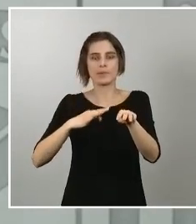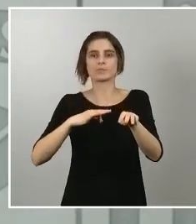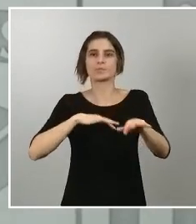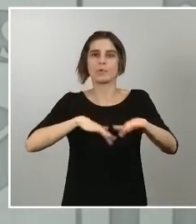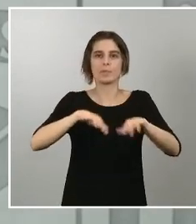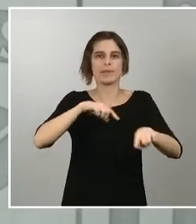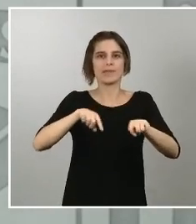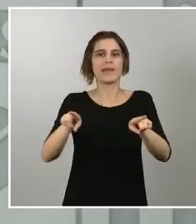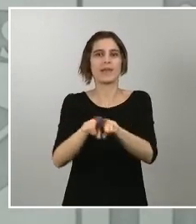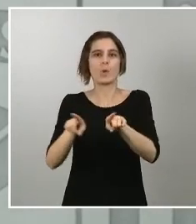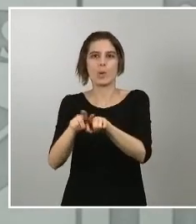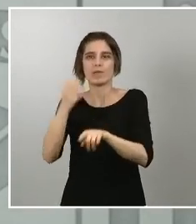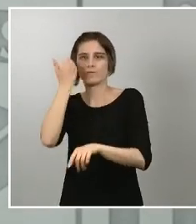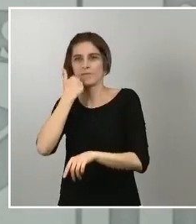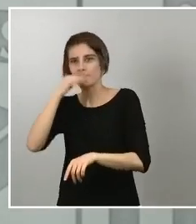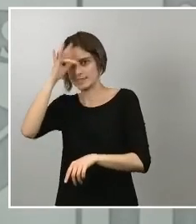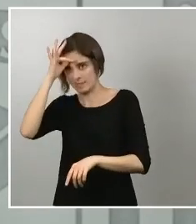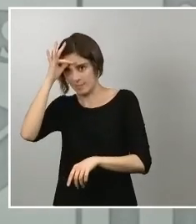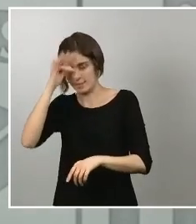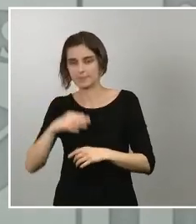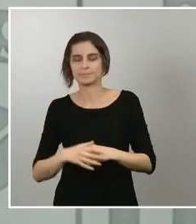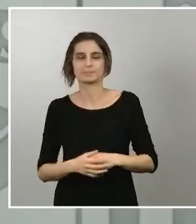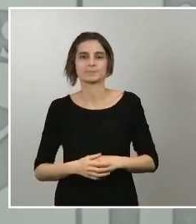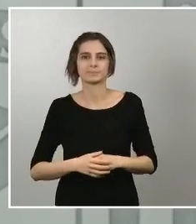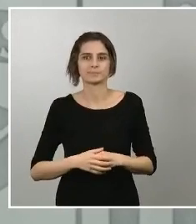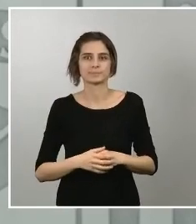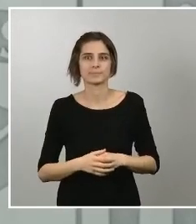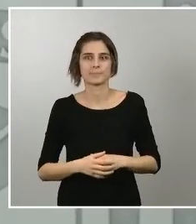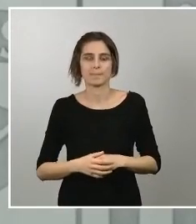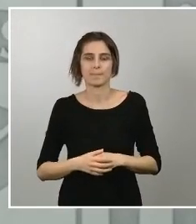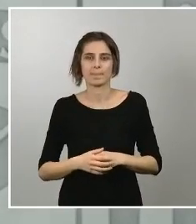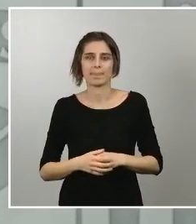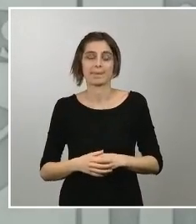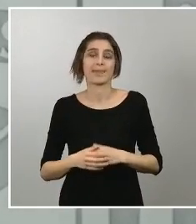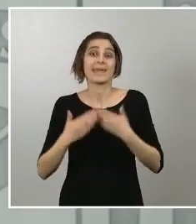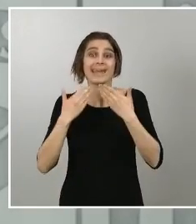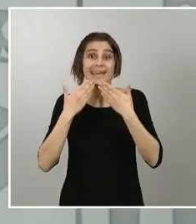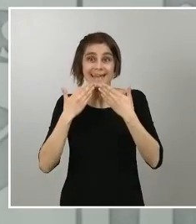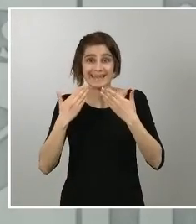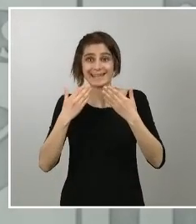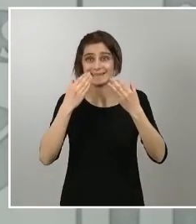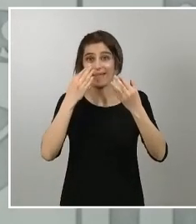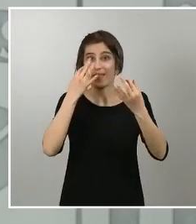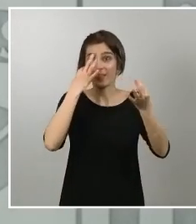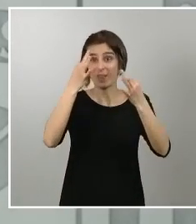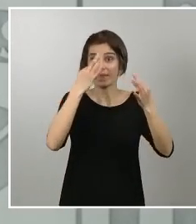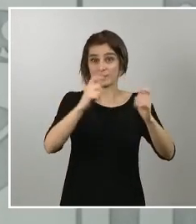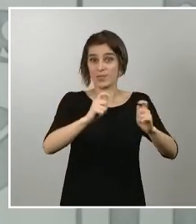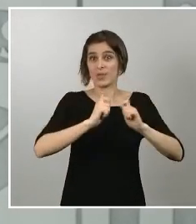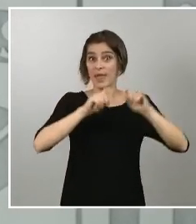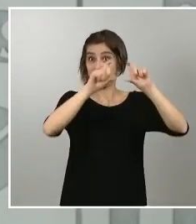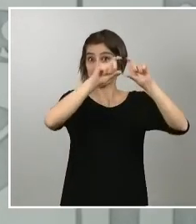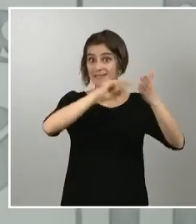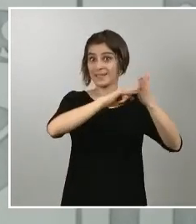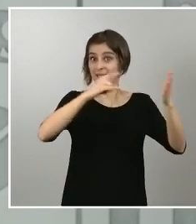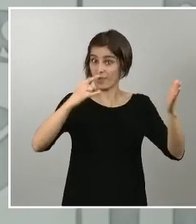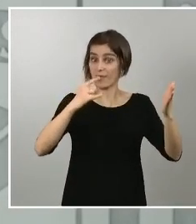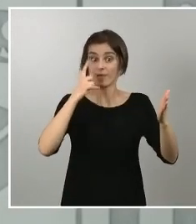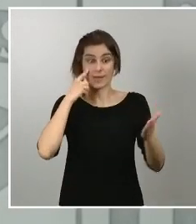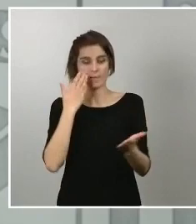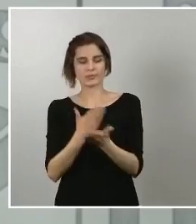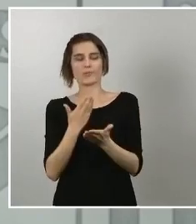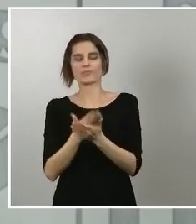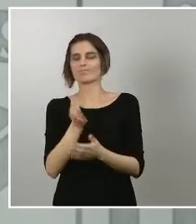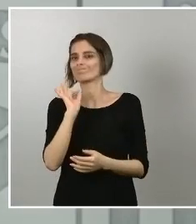movilidad que quiero agradecer también a las empresas tecnológicas que nos lo han proporcionado por eso el planteamiento que se hace en este